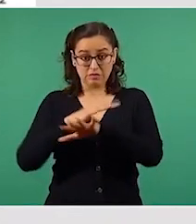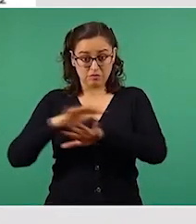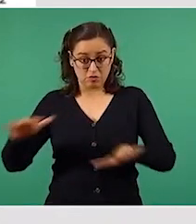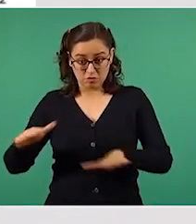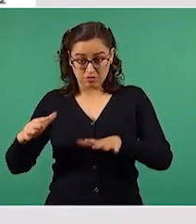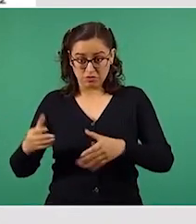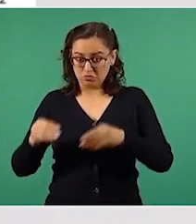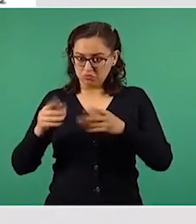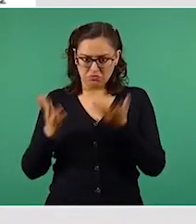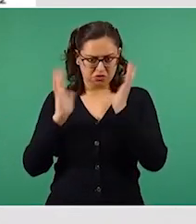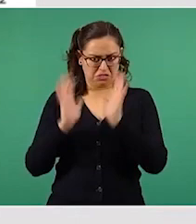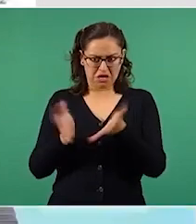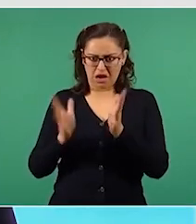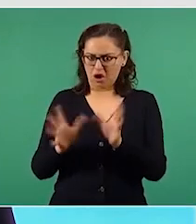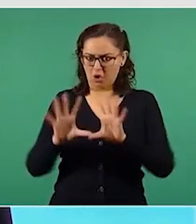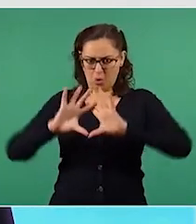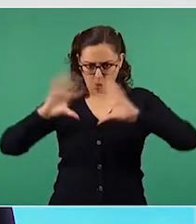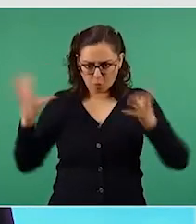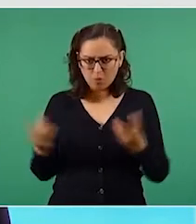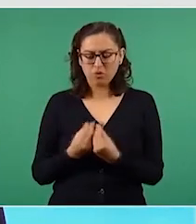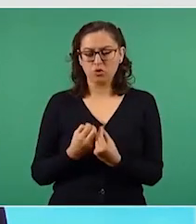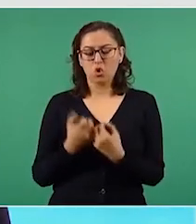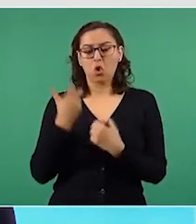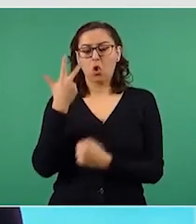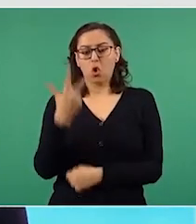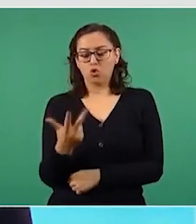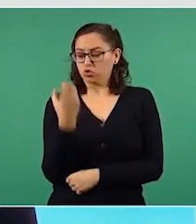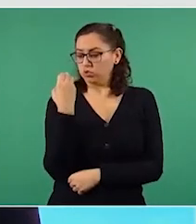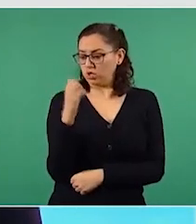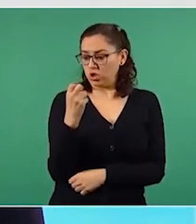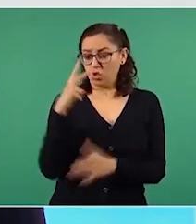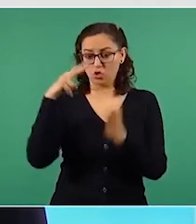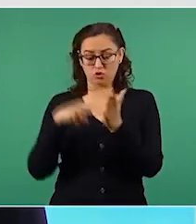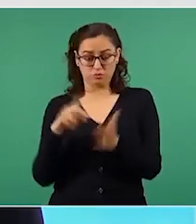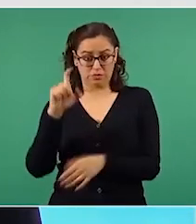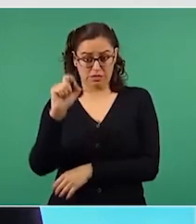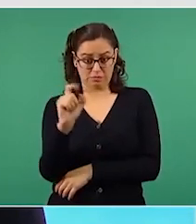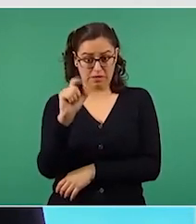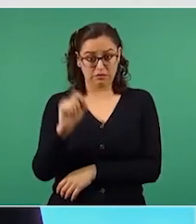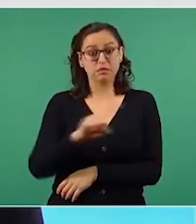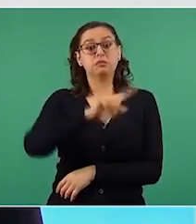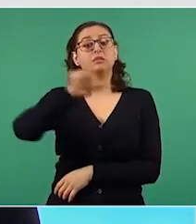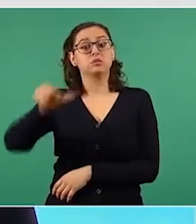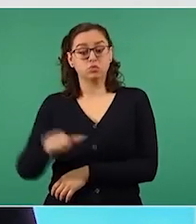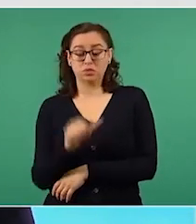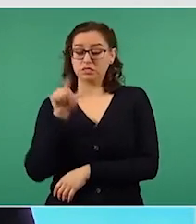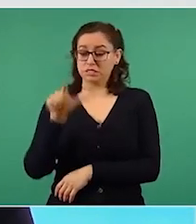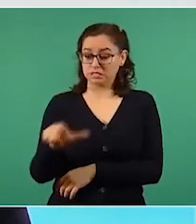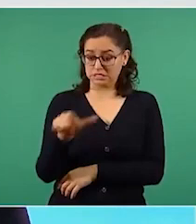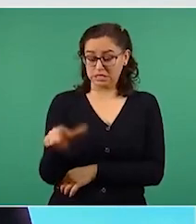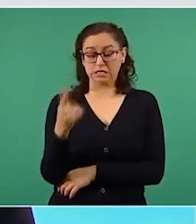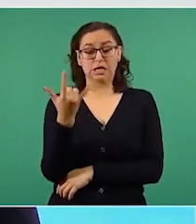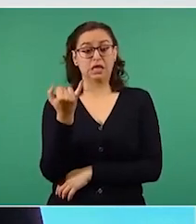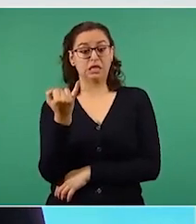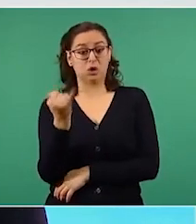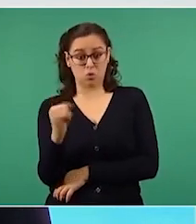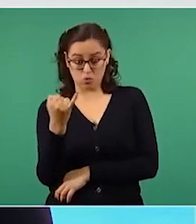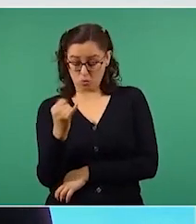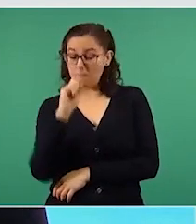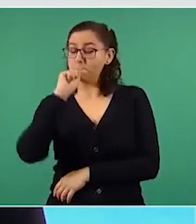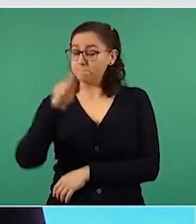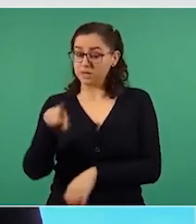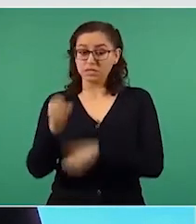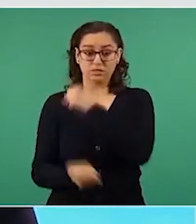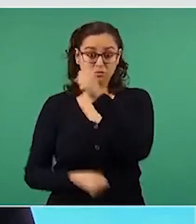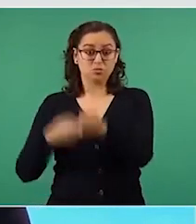fue publicado el 8 de enero del 2020, con la actualización del 17 de junio del mismo año, debido al